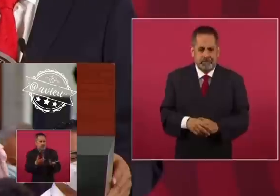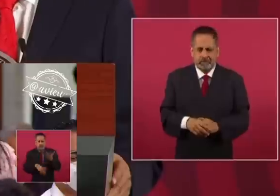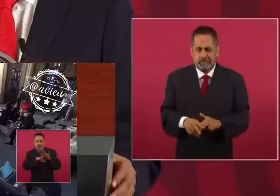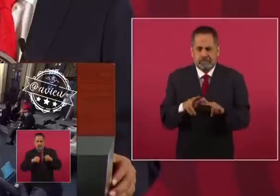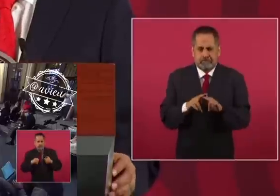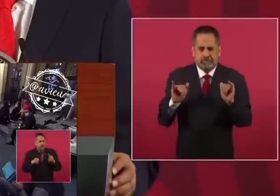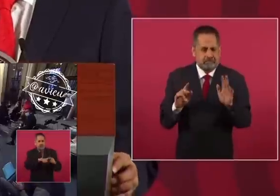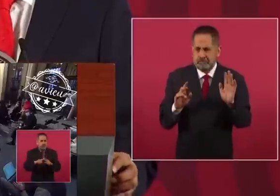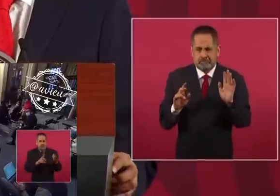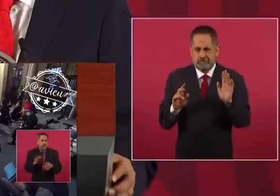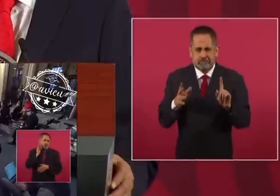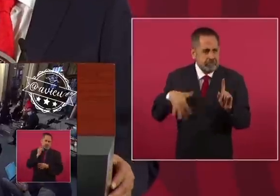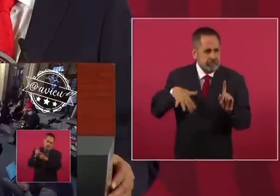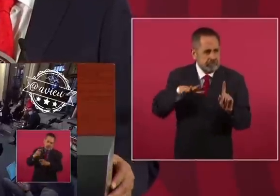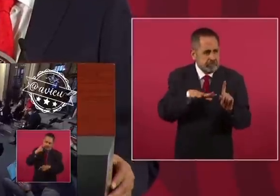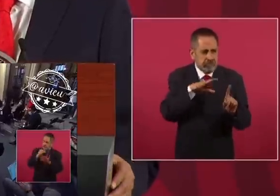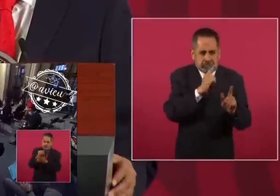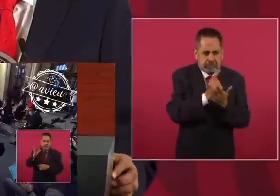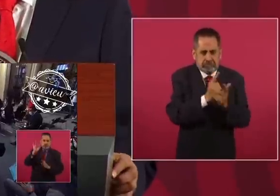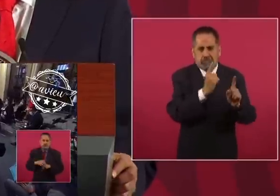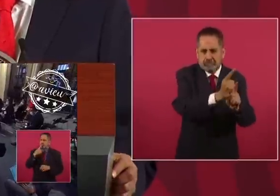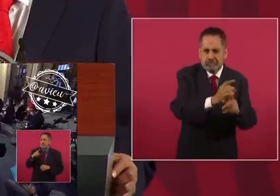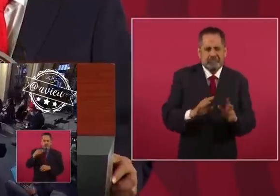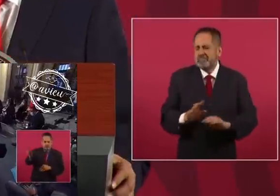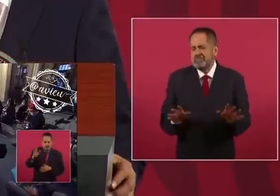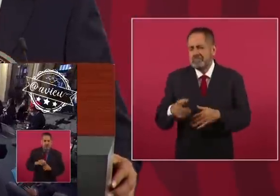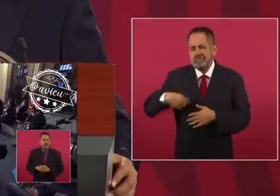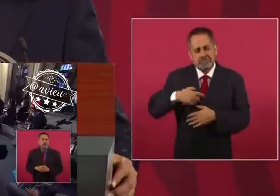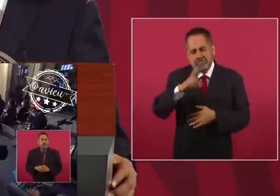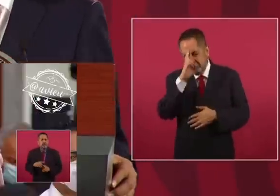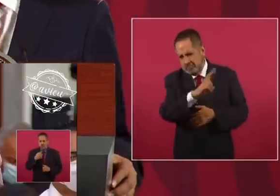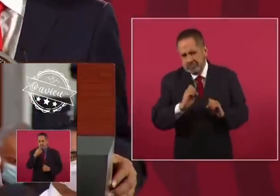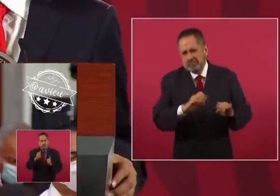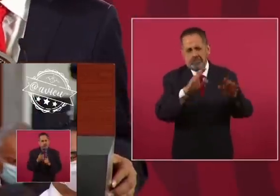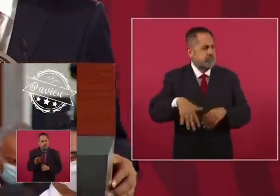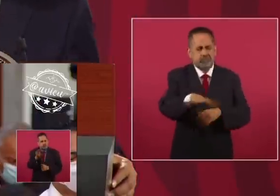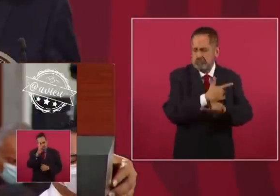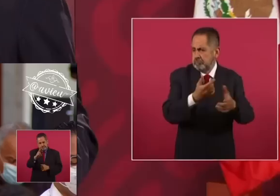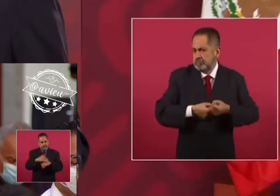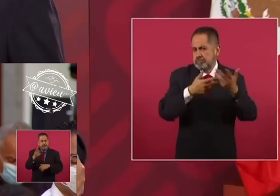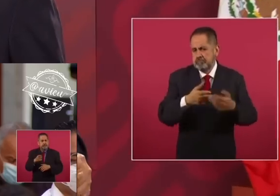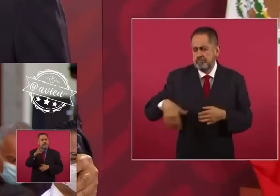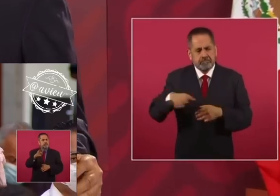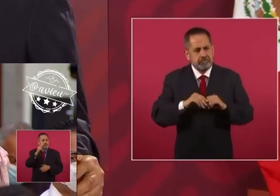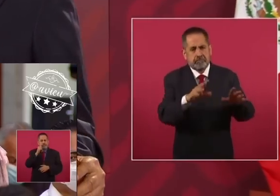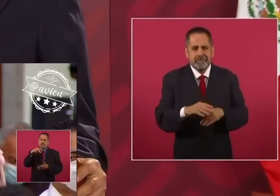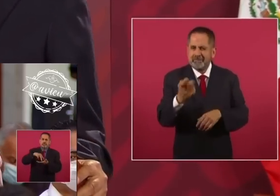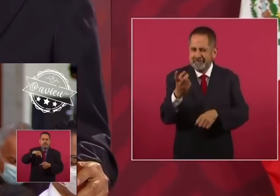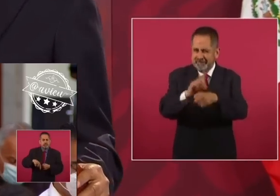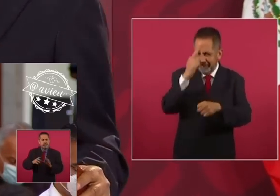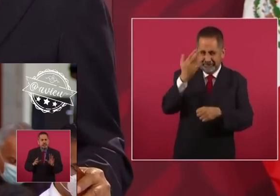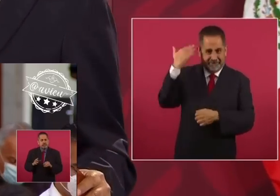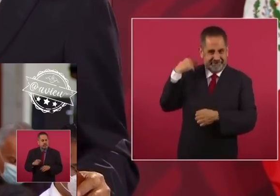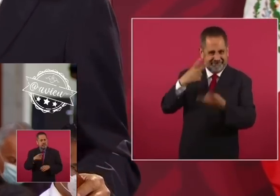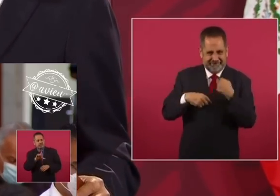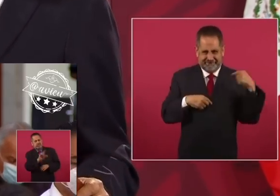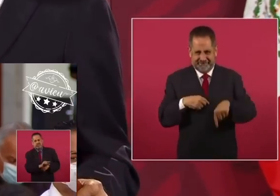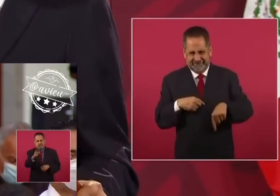nadie la ha perseguido, nosotros somos respetuosos de la libertad de expresión, la libertad en general. Desde ese día que estuvo aquí,